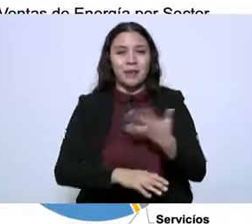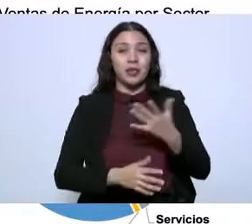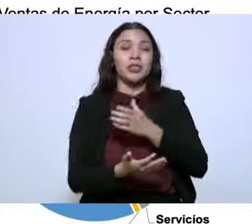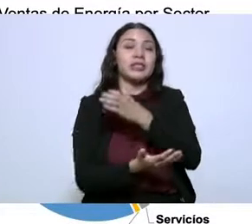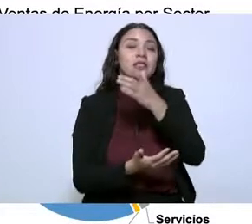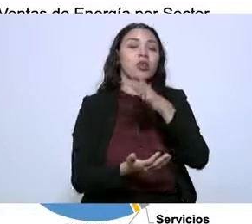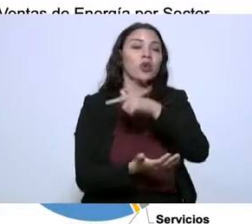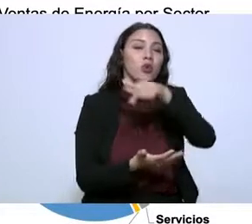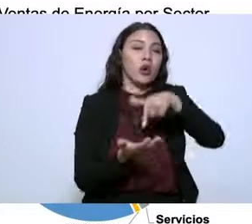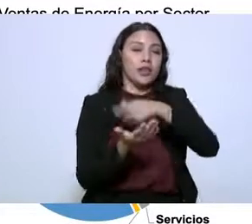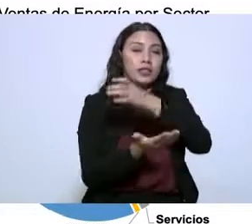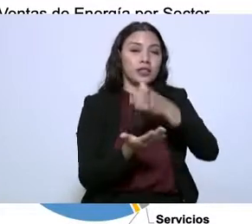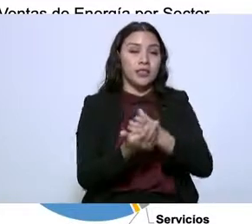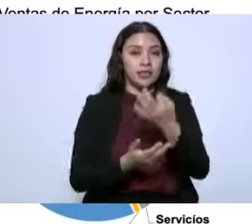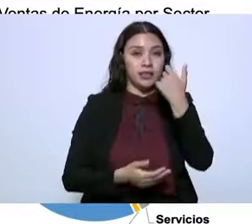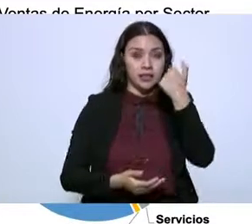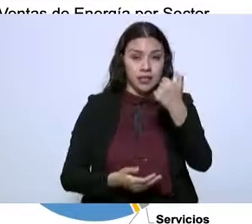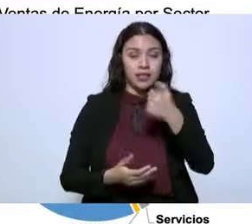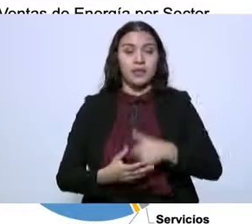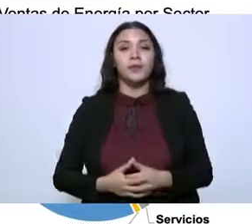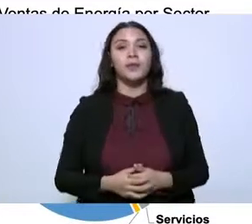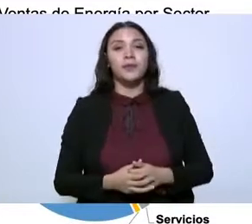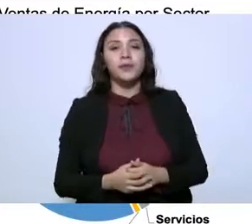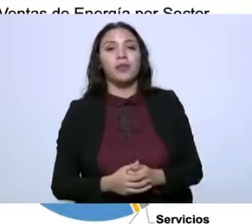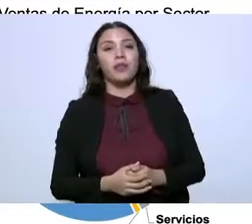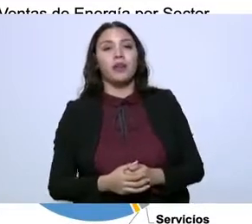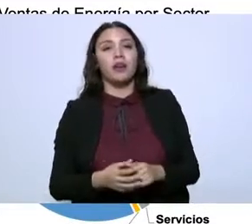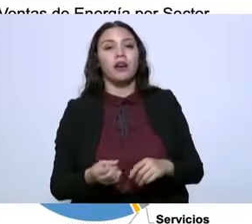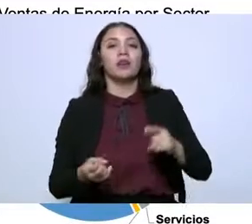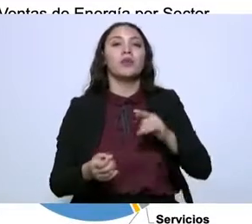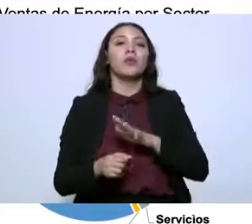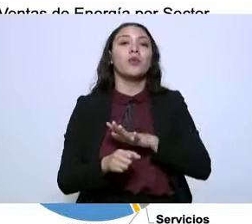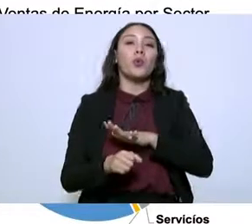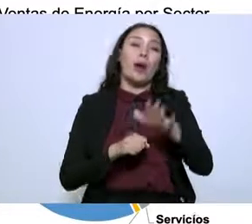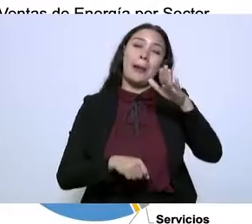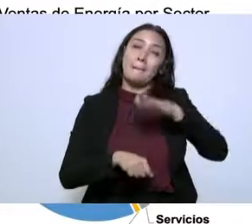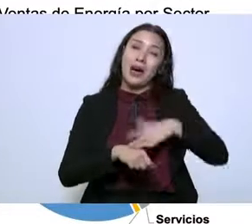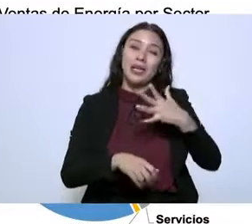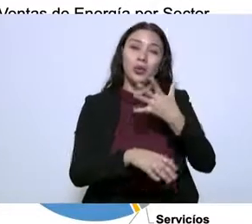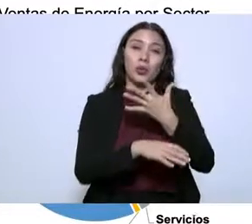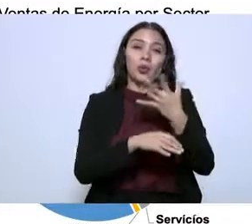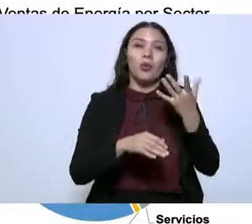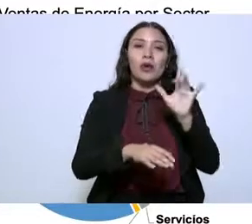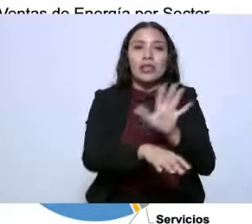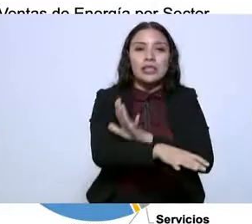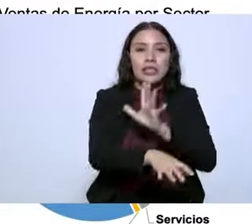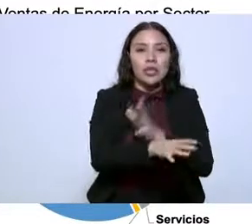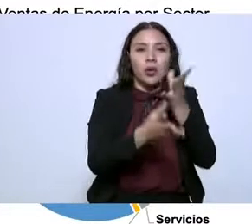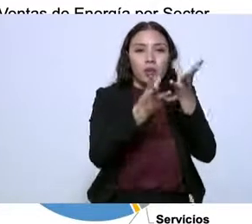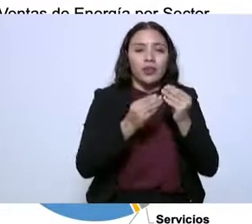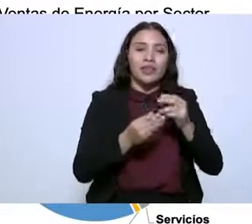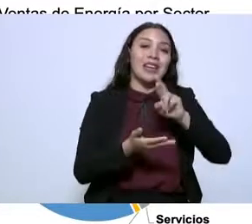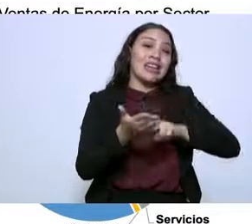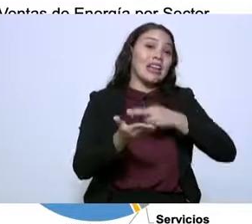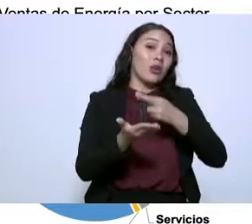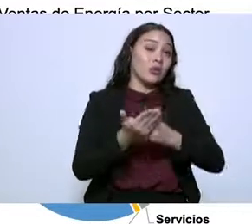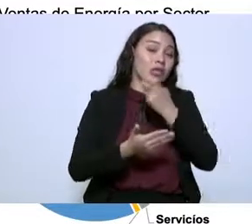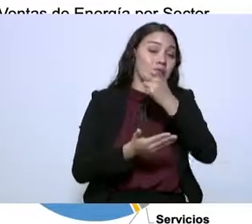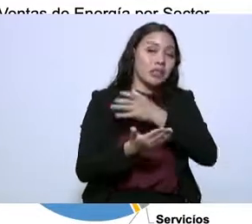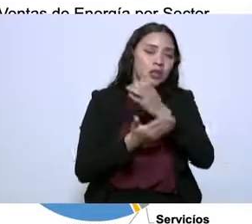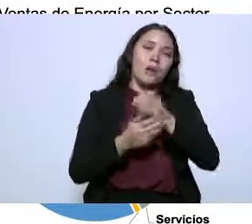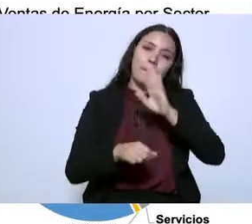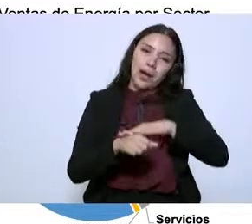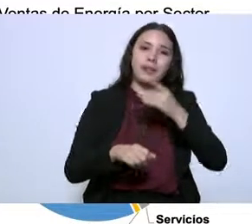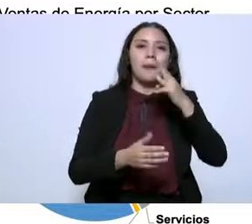municipios, principalmente, el municipio que más consume electricidad es Reynosa, o